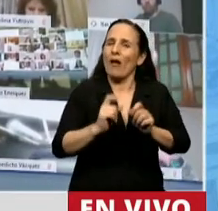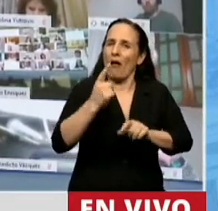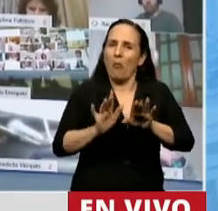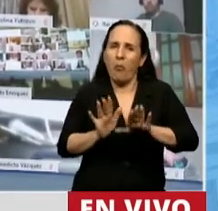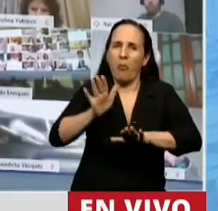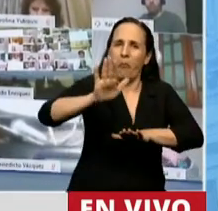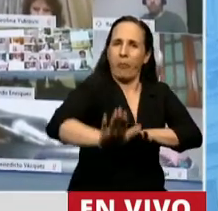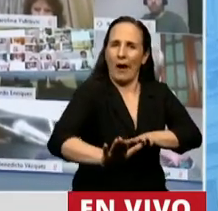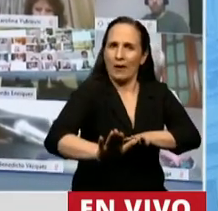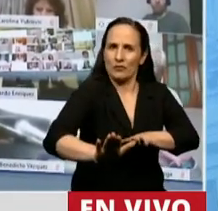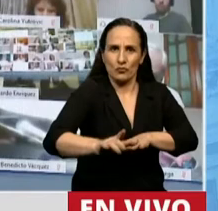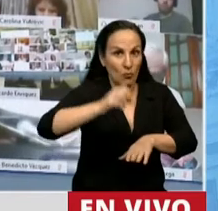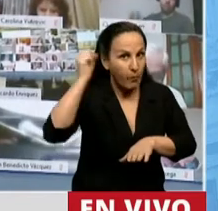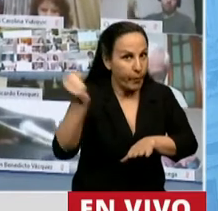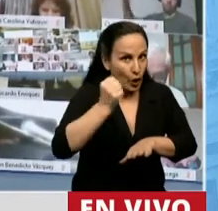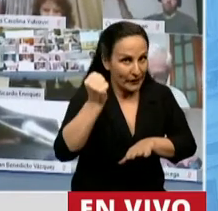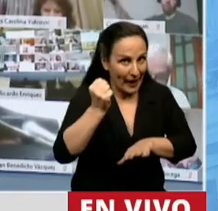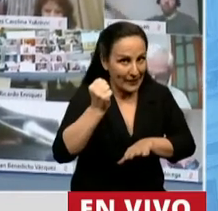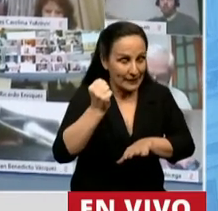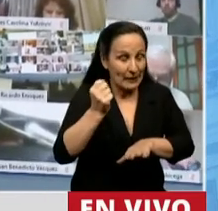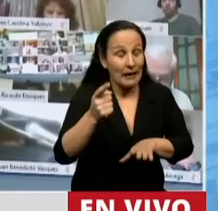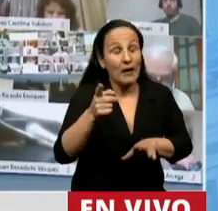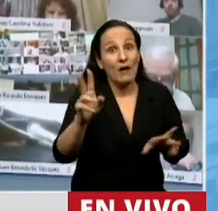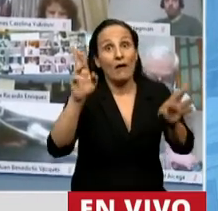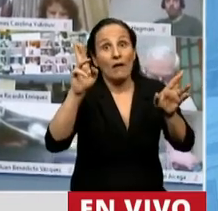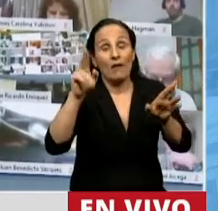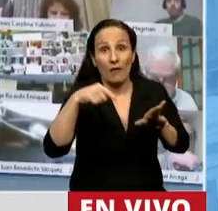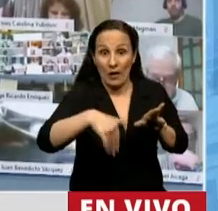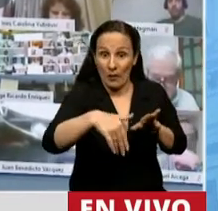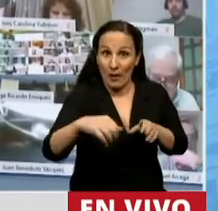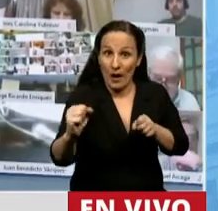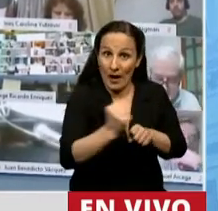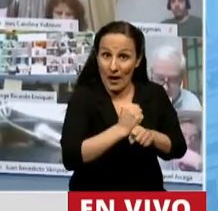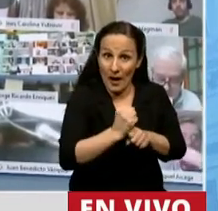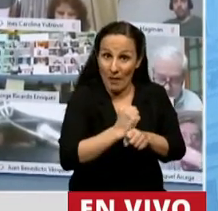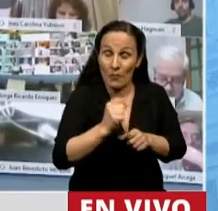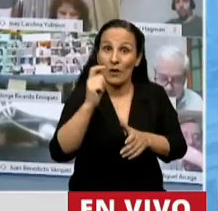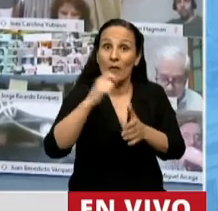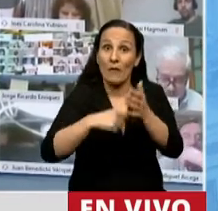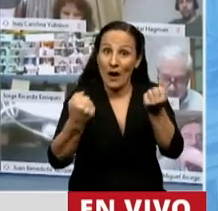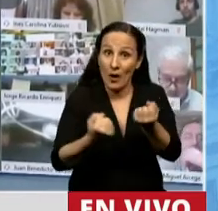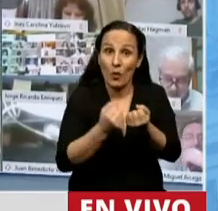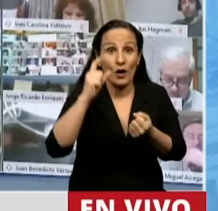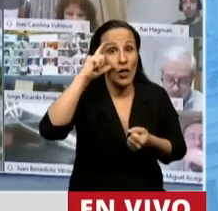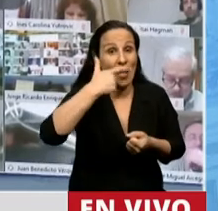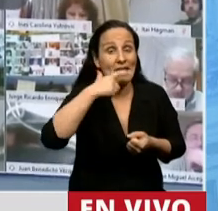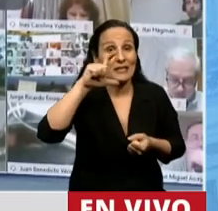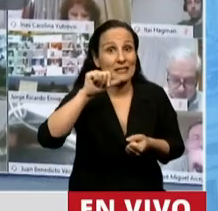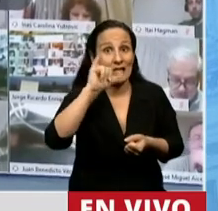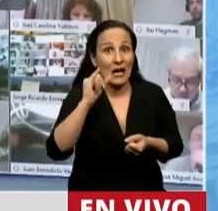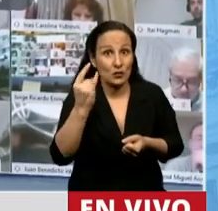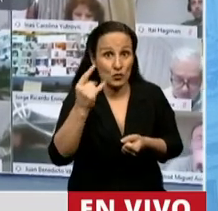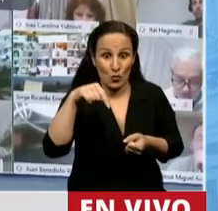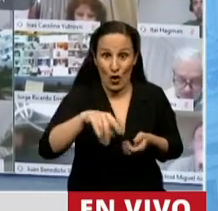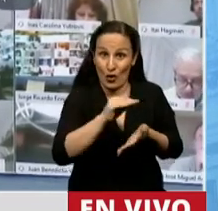importante y espero, señor Presidente, que la aprobación del acuerdo de Escazú por parte de este Congreso